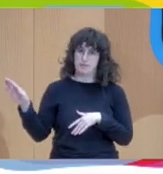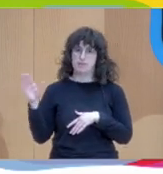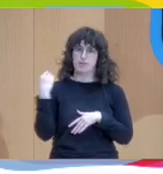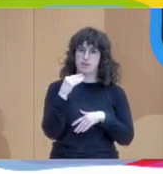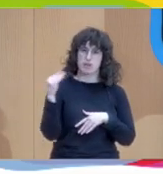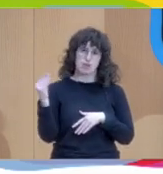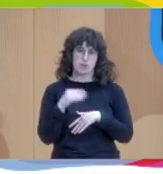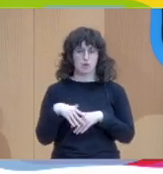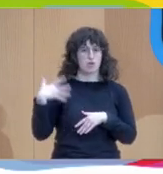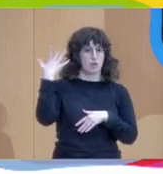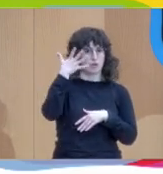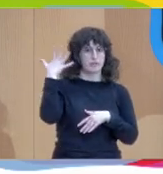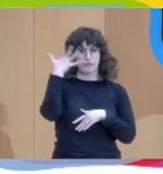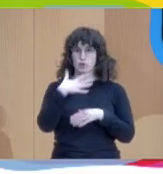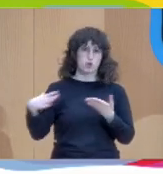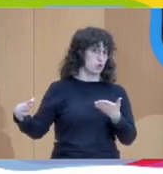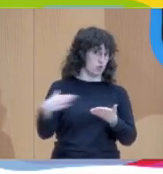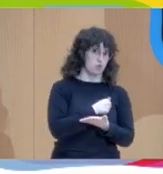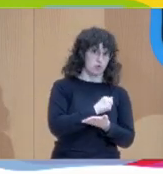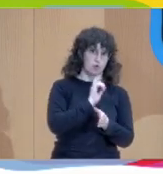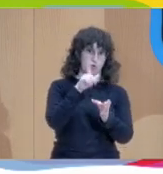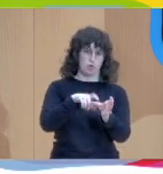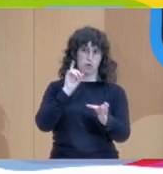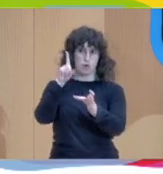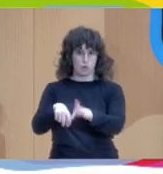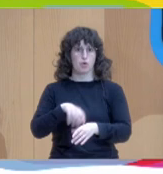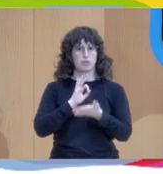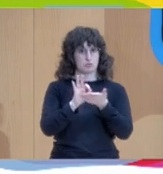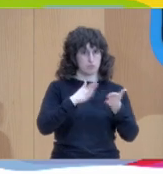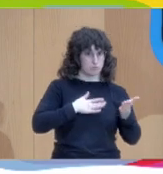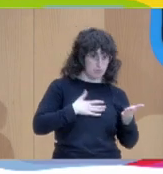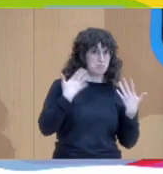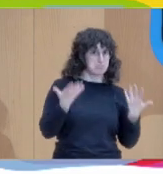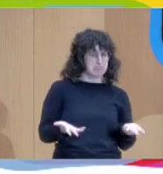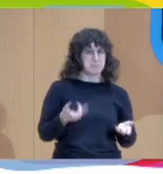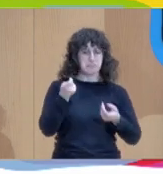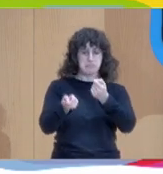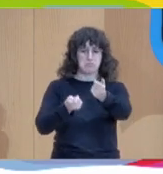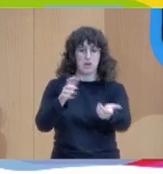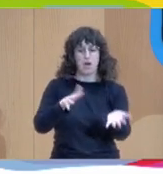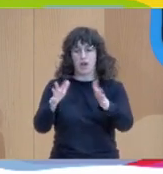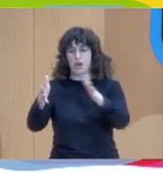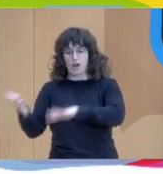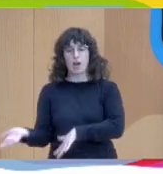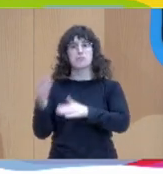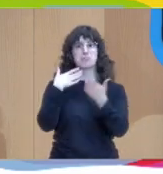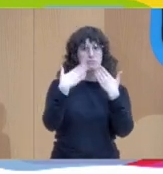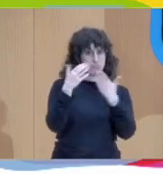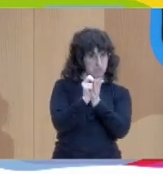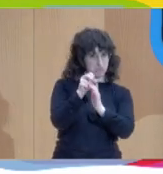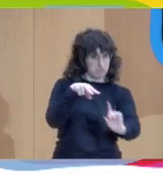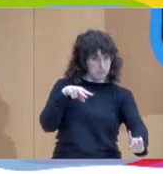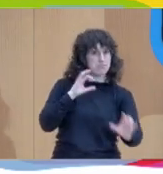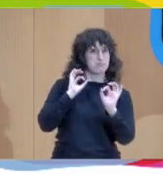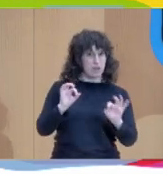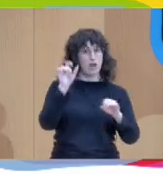Y vamos viendo cómo se van haciendo de forma dialógica. Nuestras compañeras que se han formado de las diferentes unidades